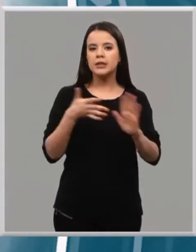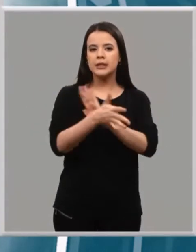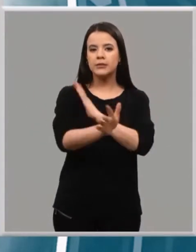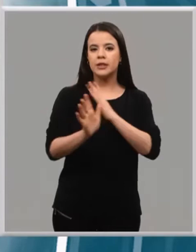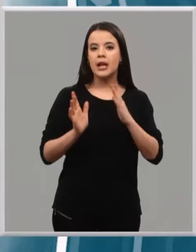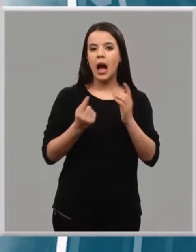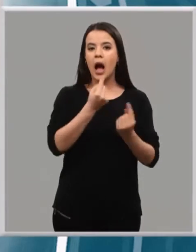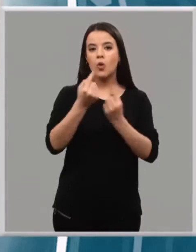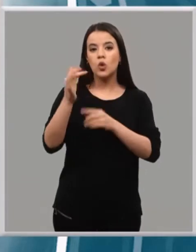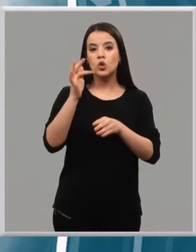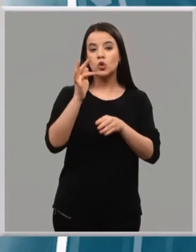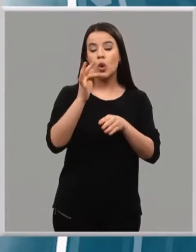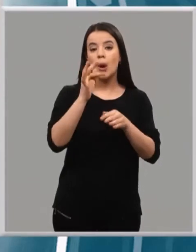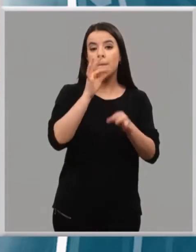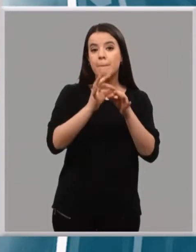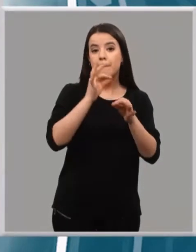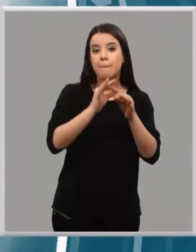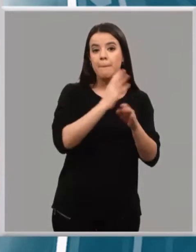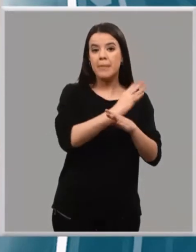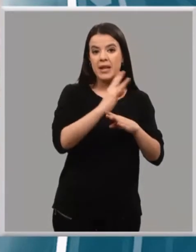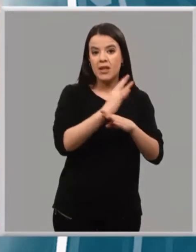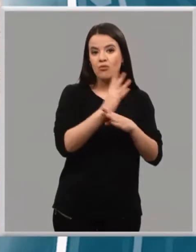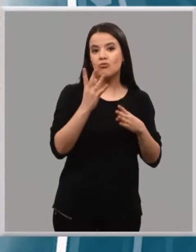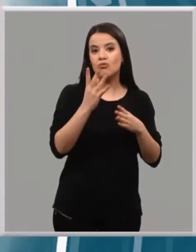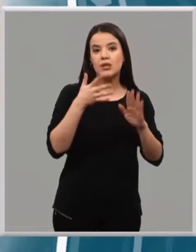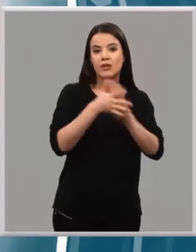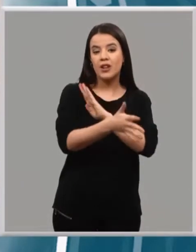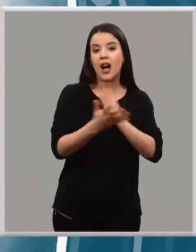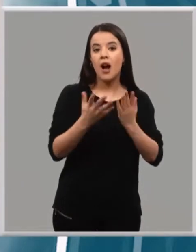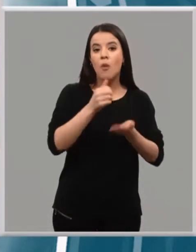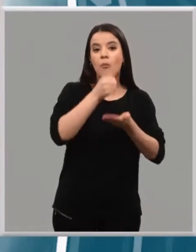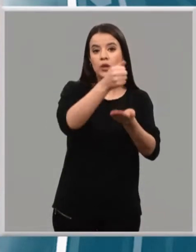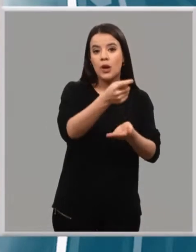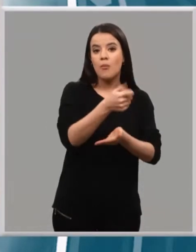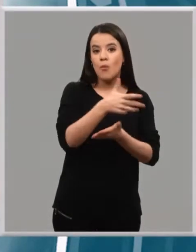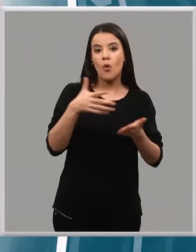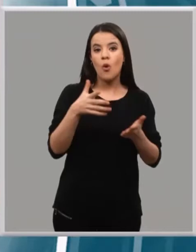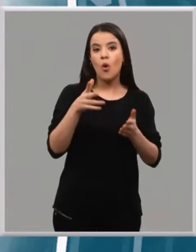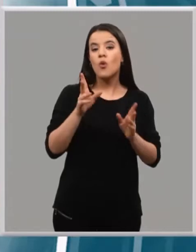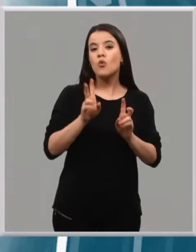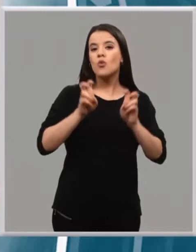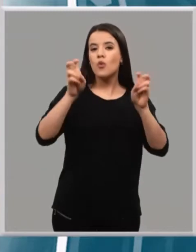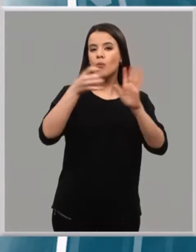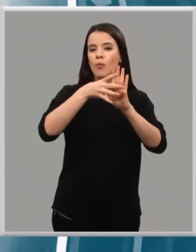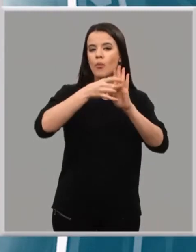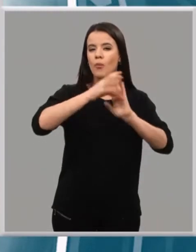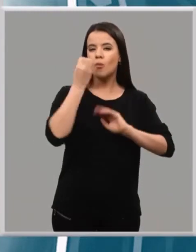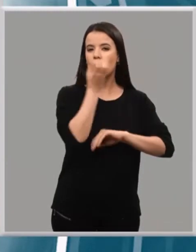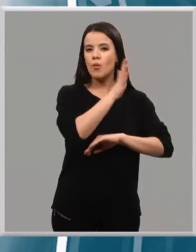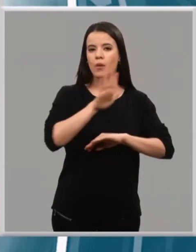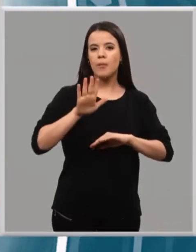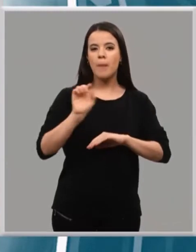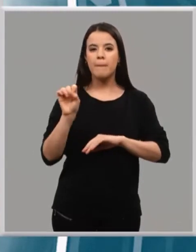sean de producciones muy bajas y tengamos muy pocas botellas. Es la nueva categoría top de Rioja. Los primeros viñedos